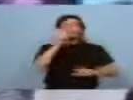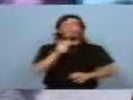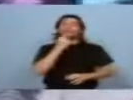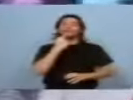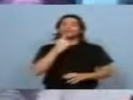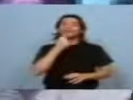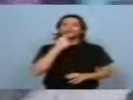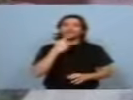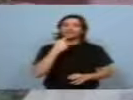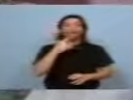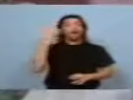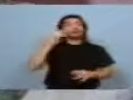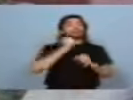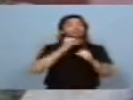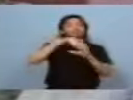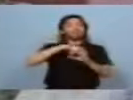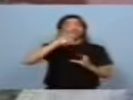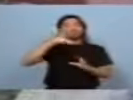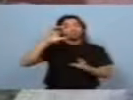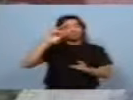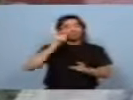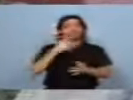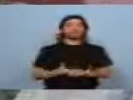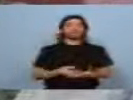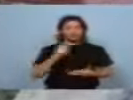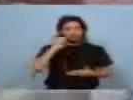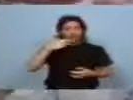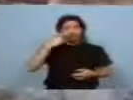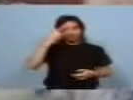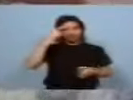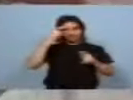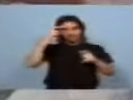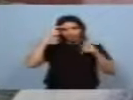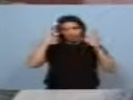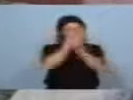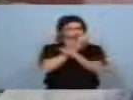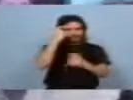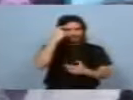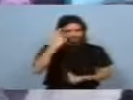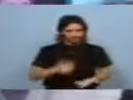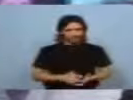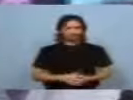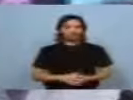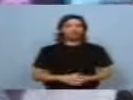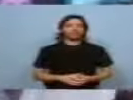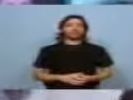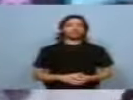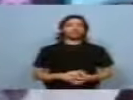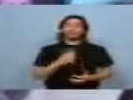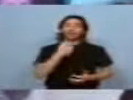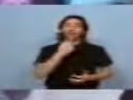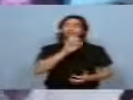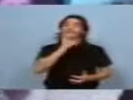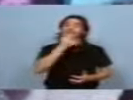Eh, era del UCD. Y ya no sé. bueno, pero mira ahora le han trastocado la cabeza. Y no, al Nacho le digo,